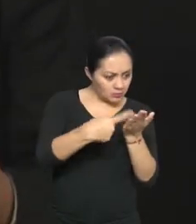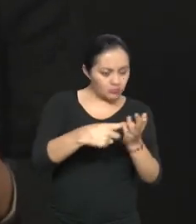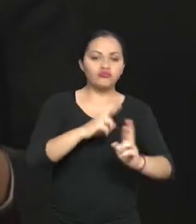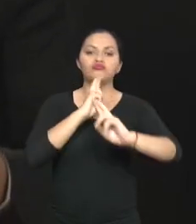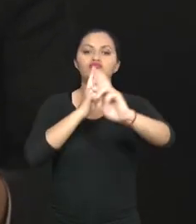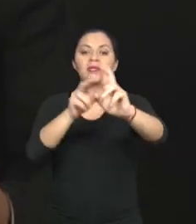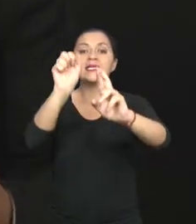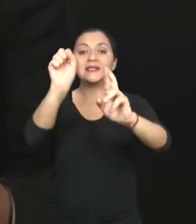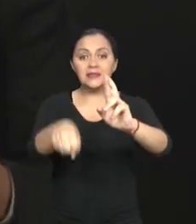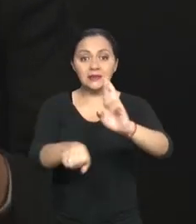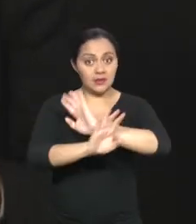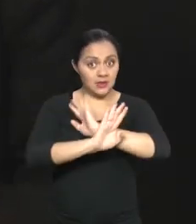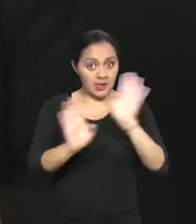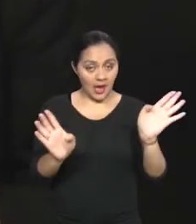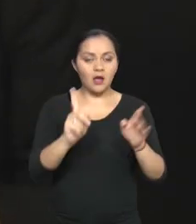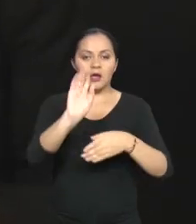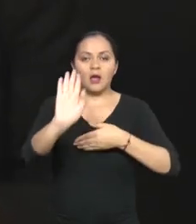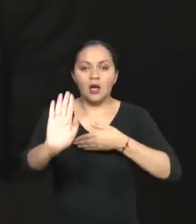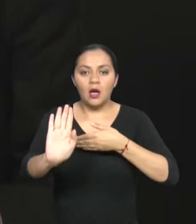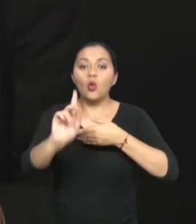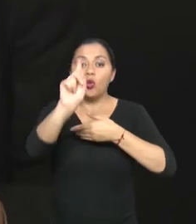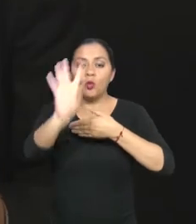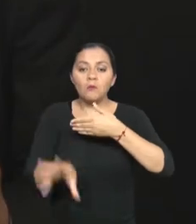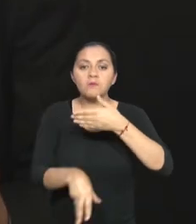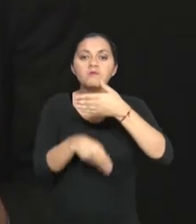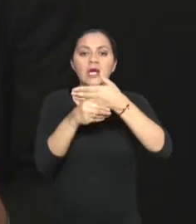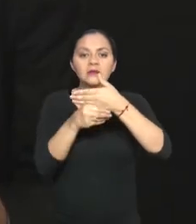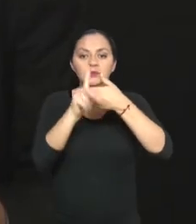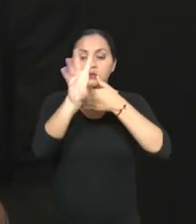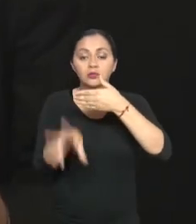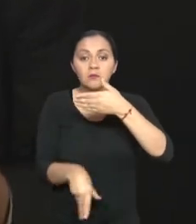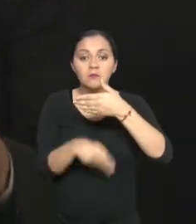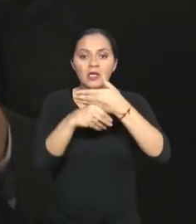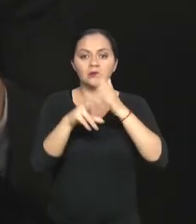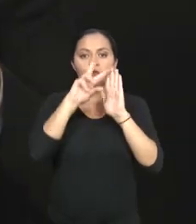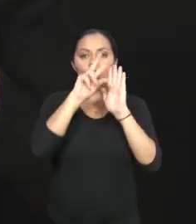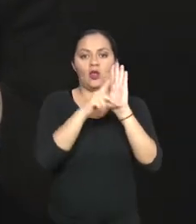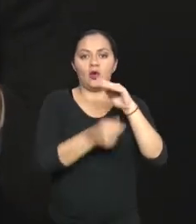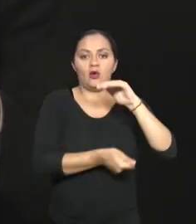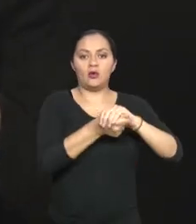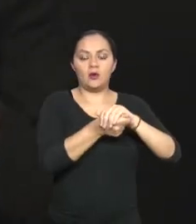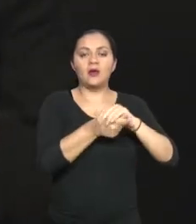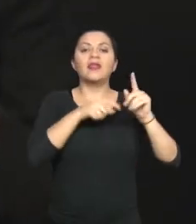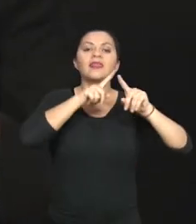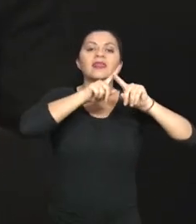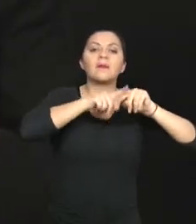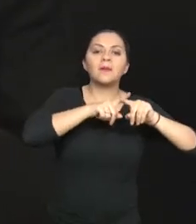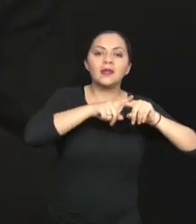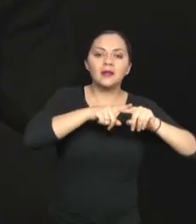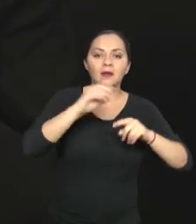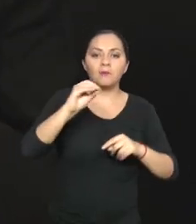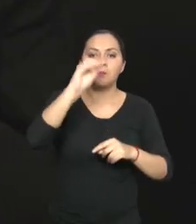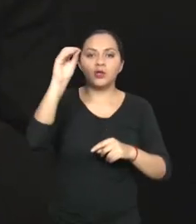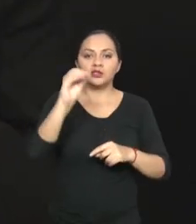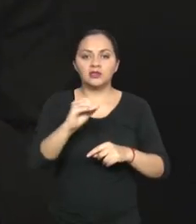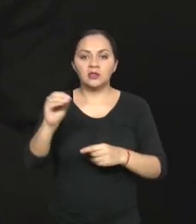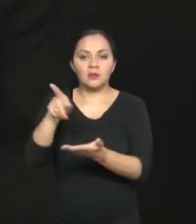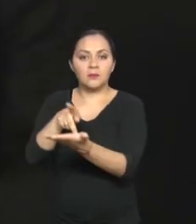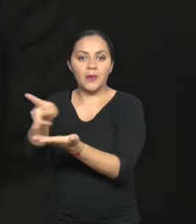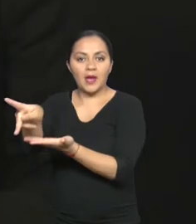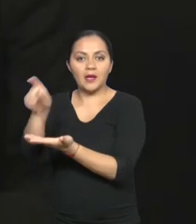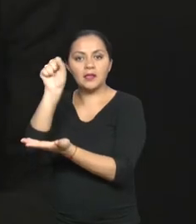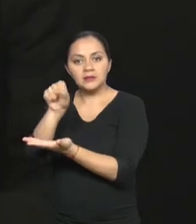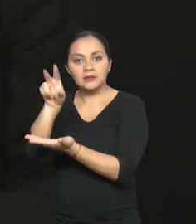un código adicional que nosotros le hemos señalado como un código liberatorio de acuerdo al porcentaje de exoneración del tributo.